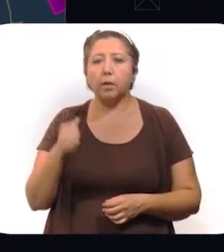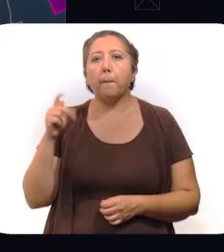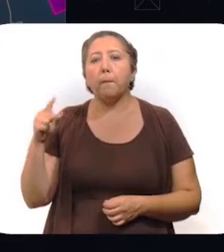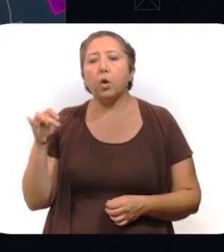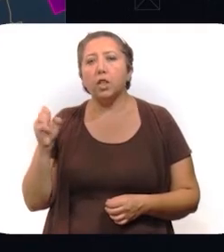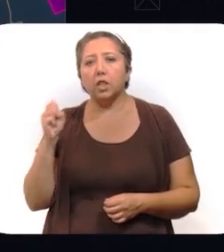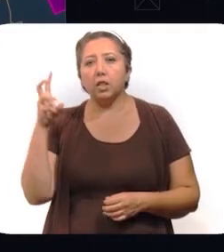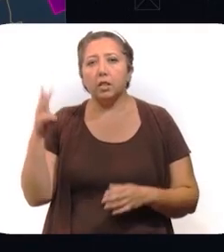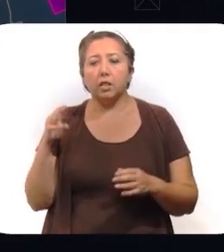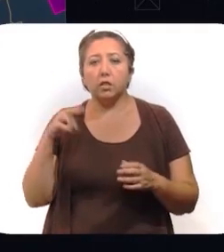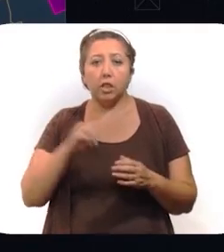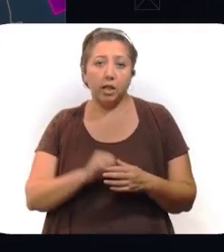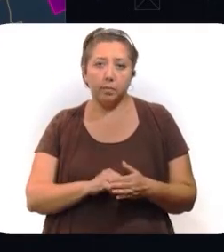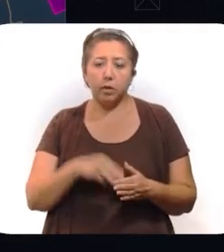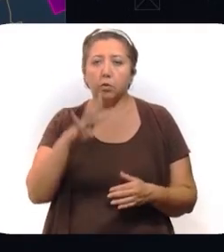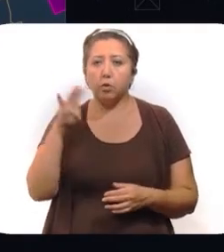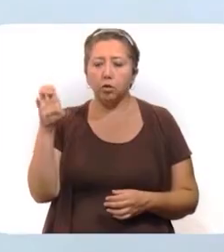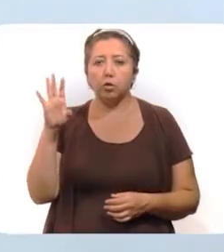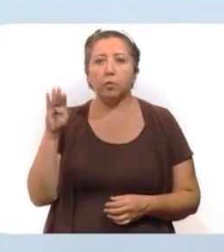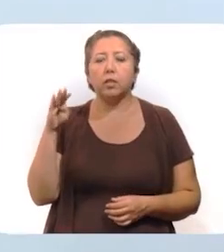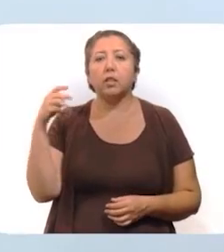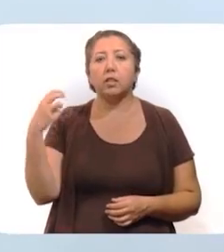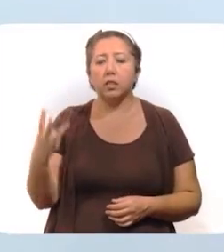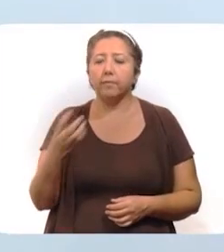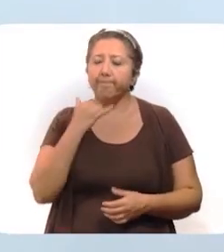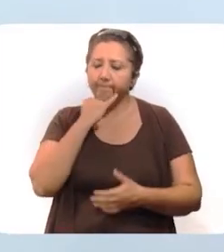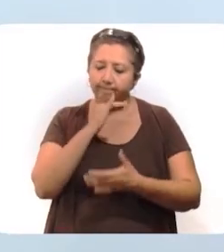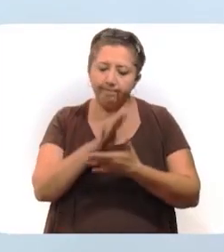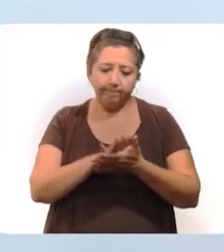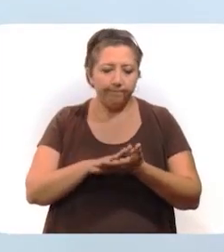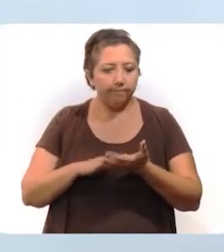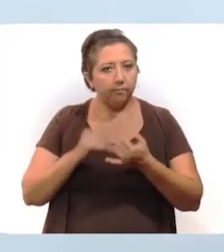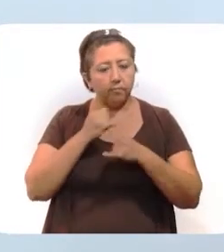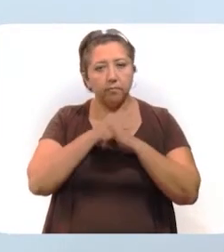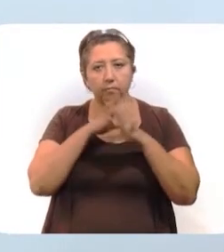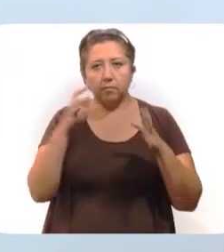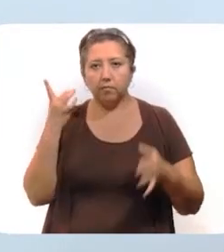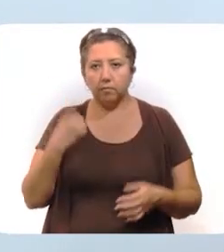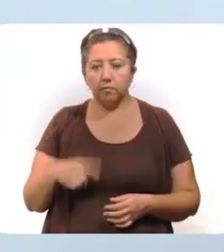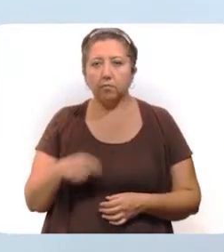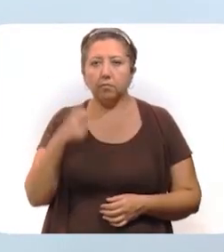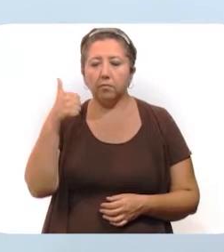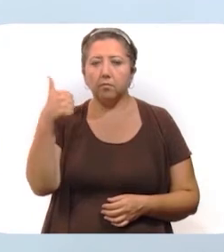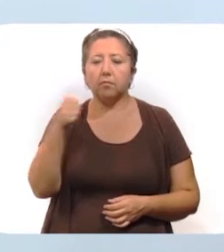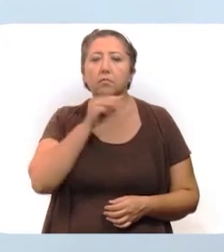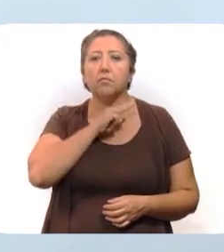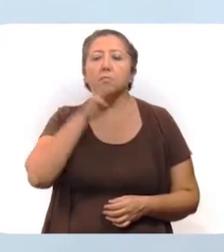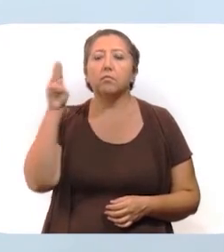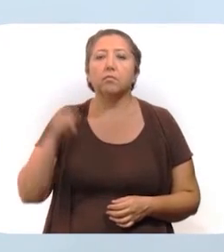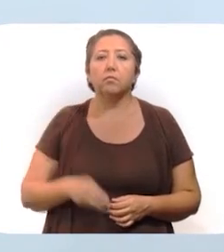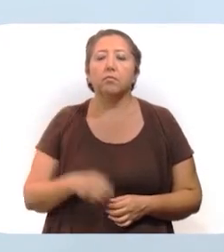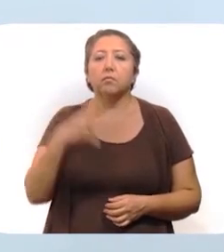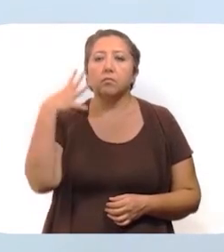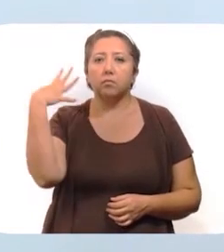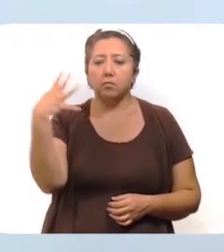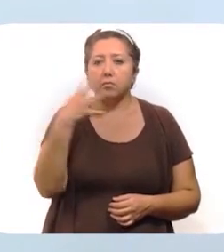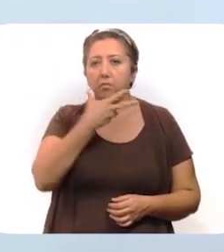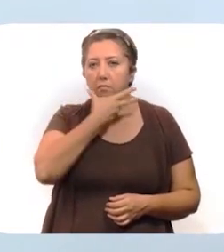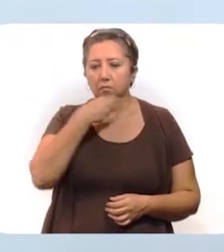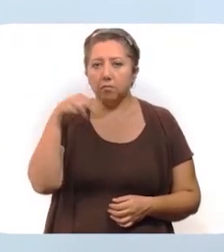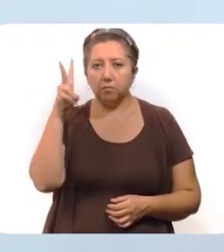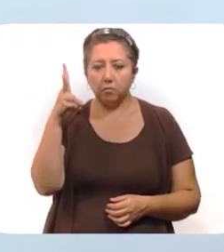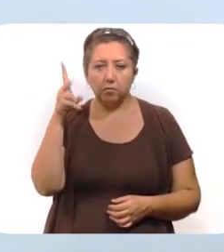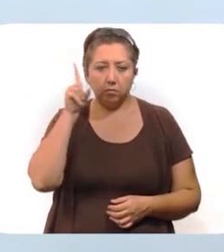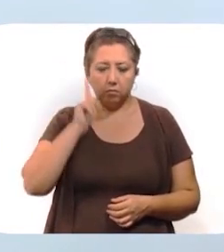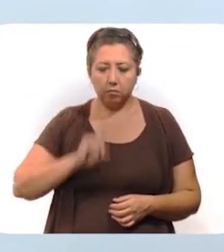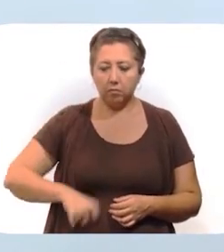zona poniente, 3,493. Lamentablemente en este parte médico informamos de 6 fallecimientos, son 4 hombres y 2